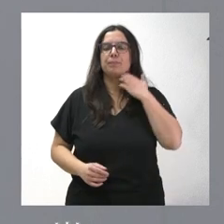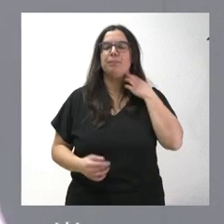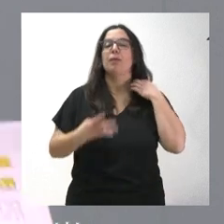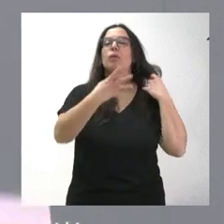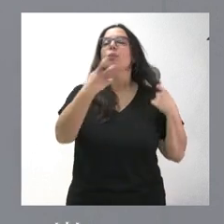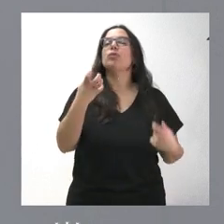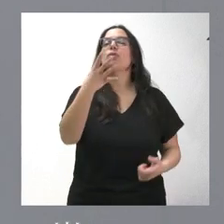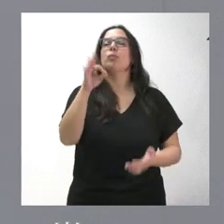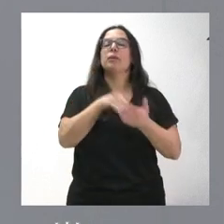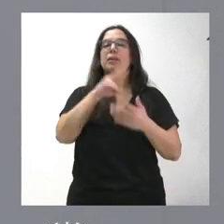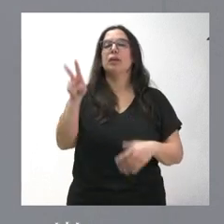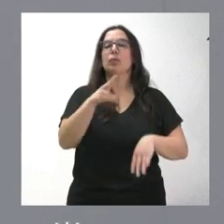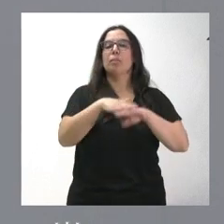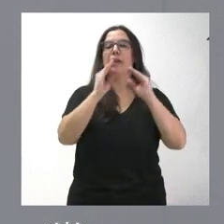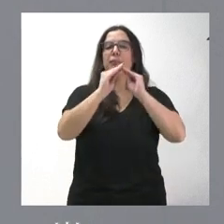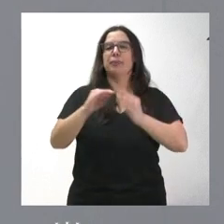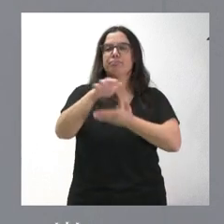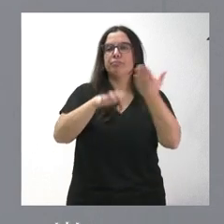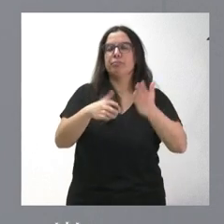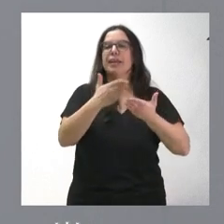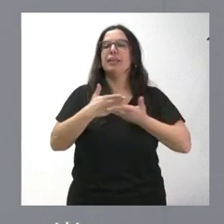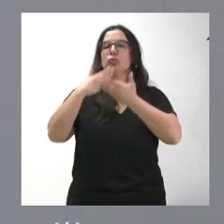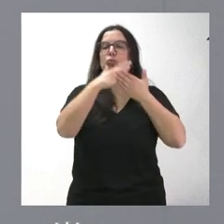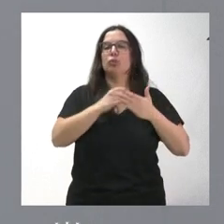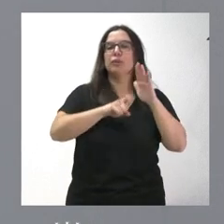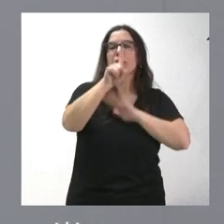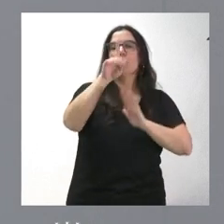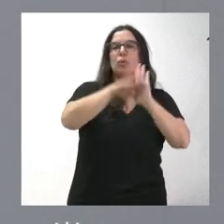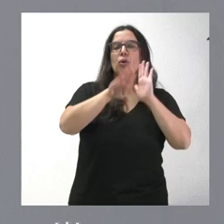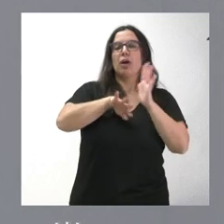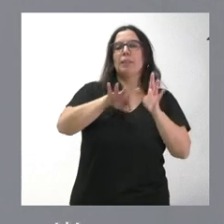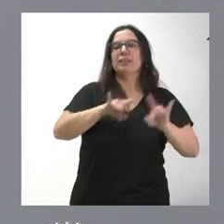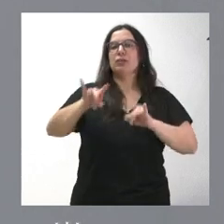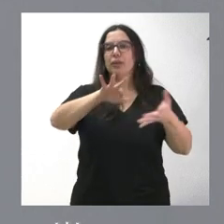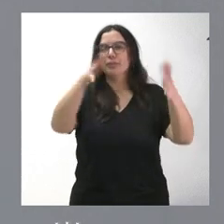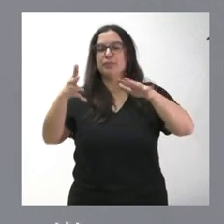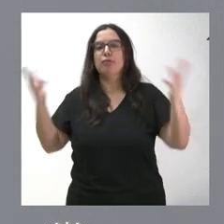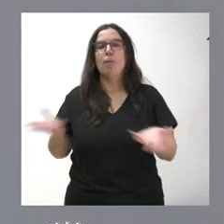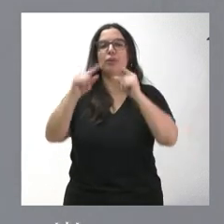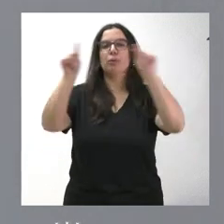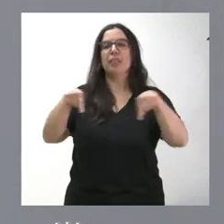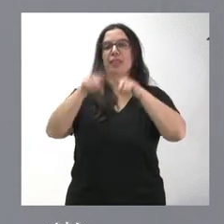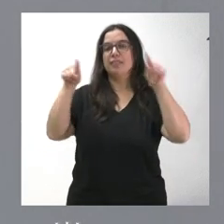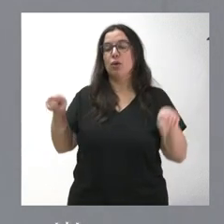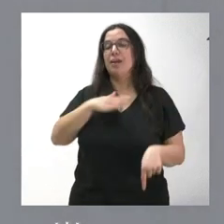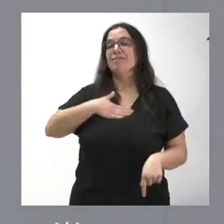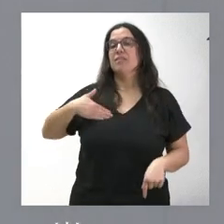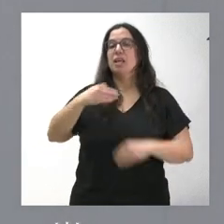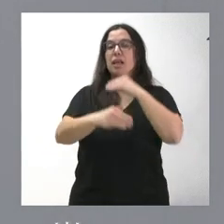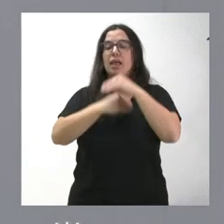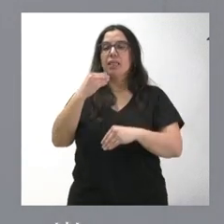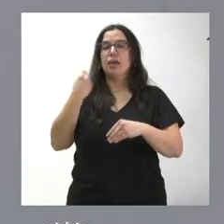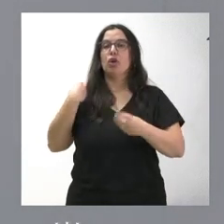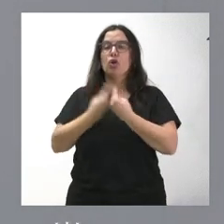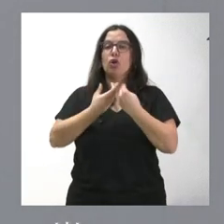450.000 euros para la redacción de un estudio para el desarrollo del programa territorial de fomento de la provincia de Segovia. Se quiere hacer con los agentes sociales y